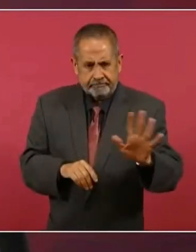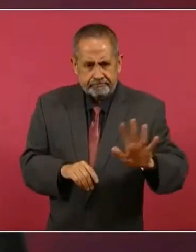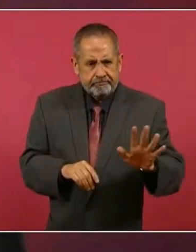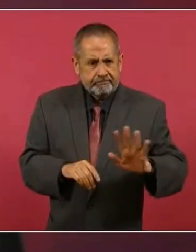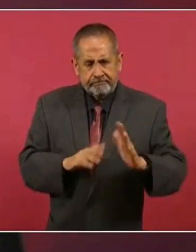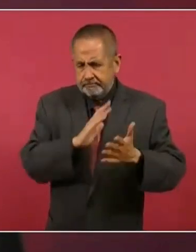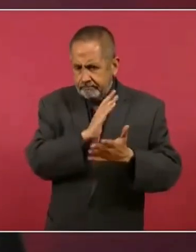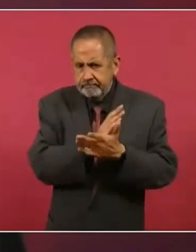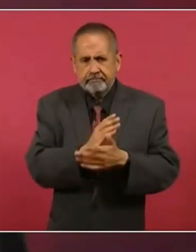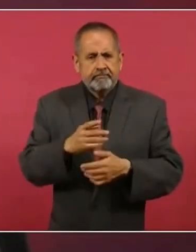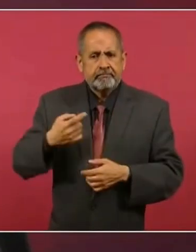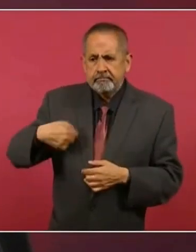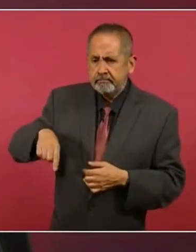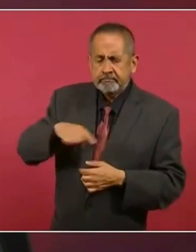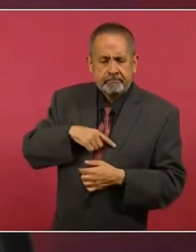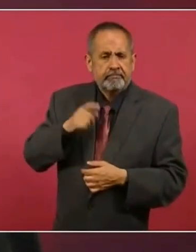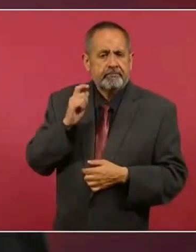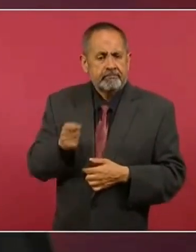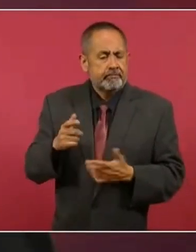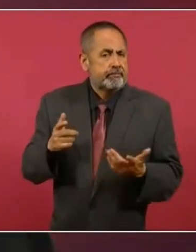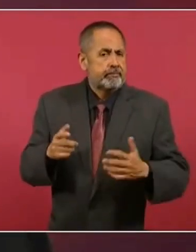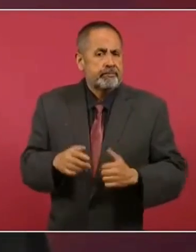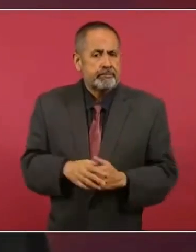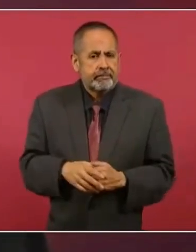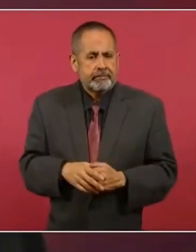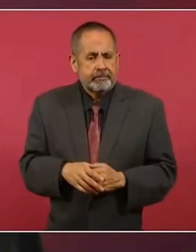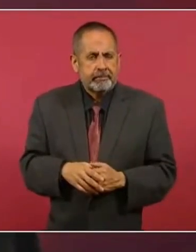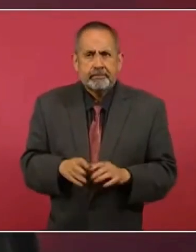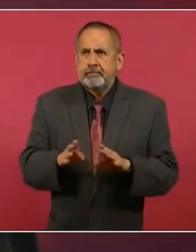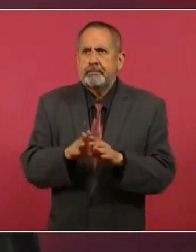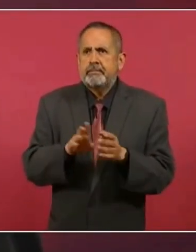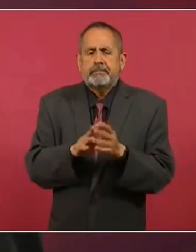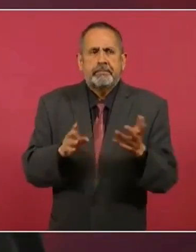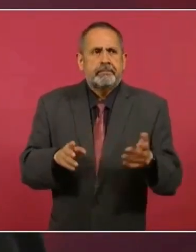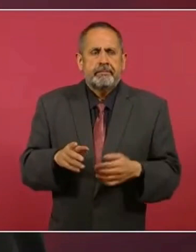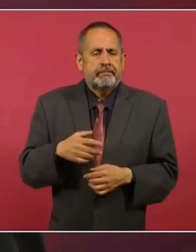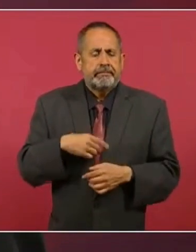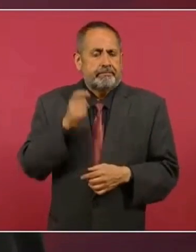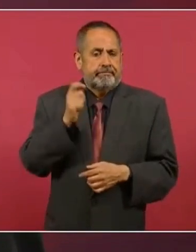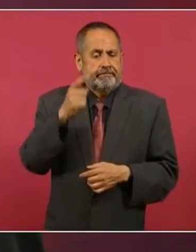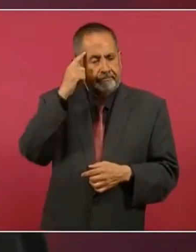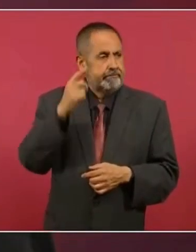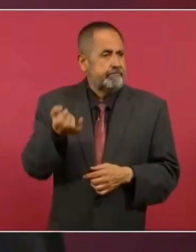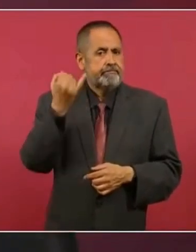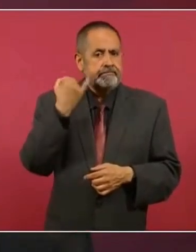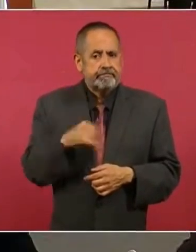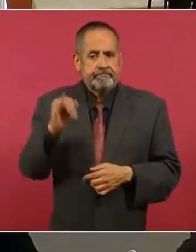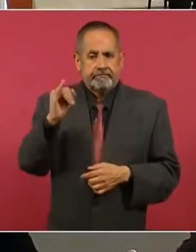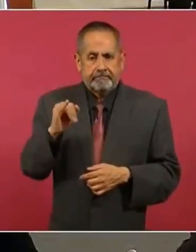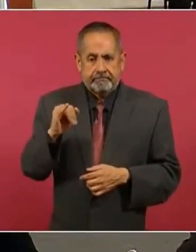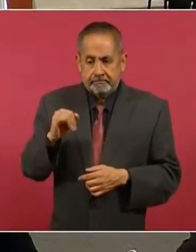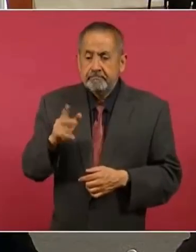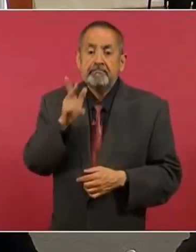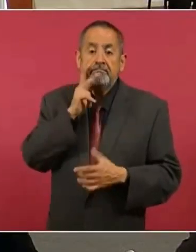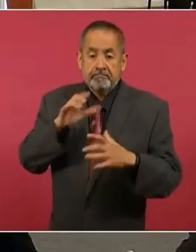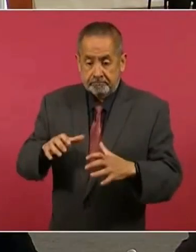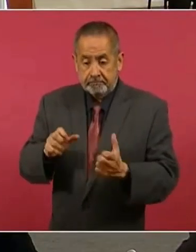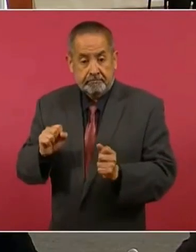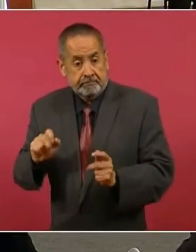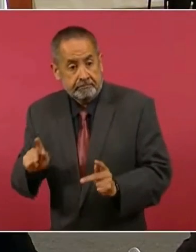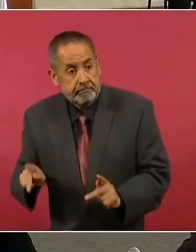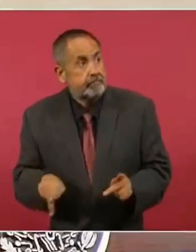entre otras cosas, un absurdo de que vendamos materia prima